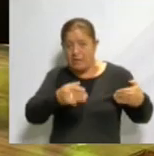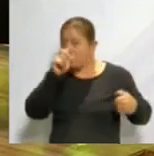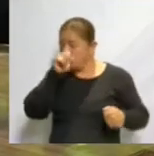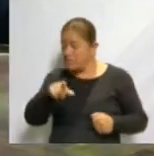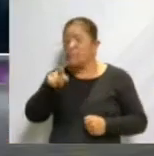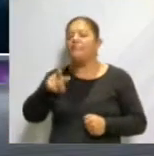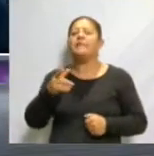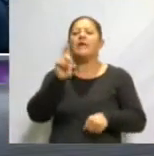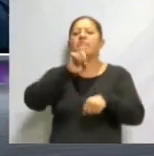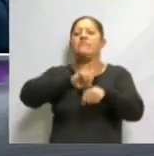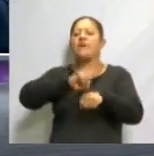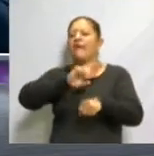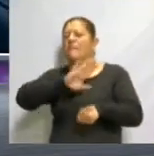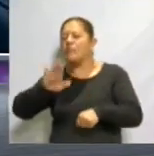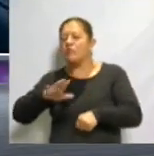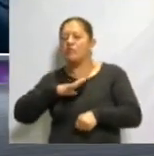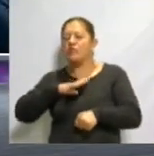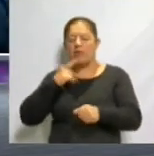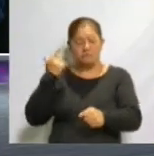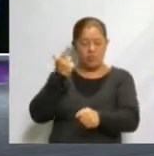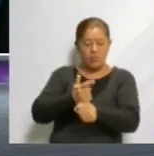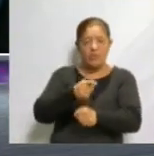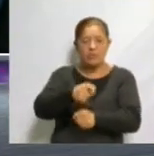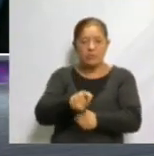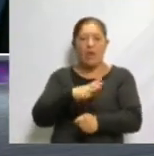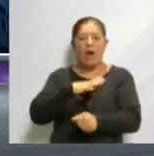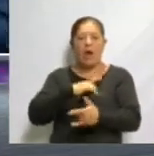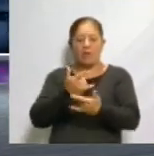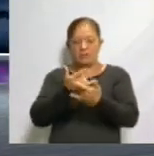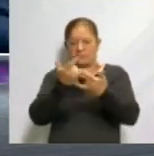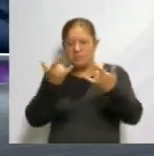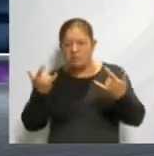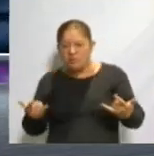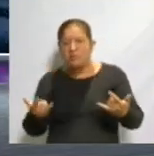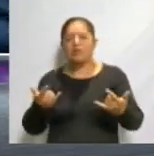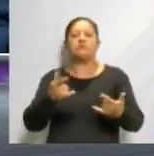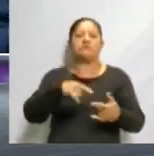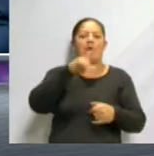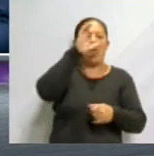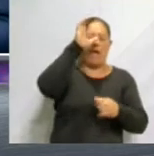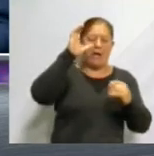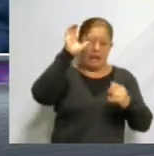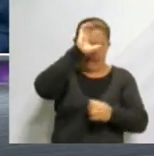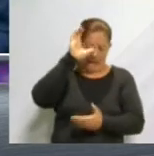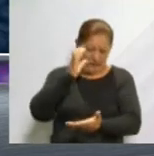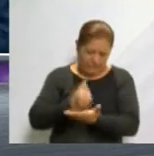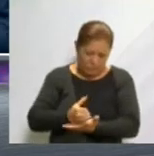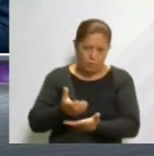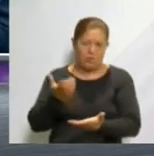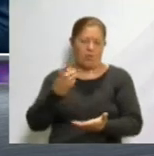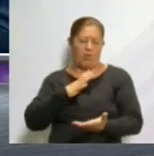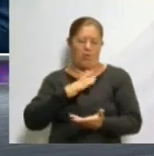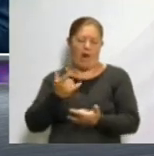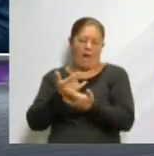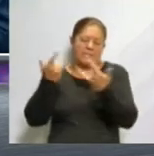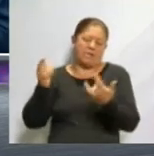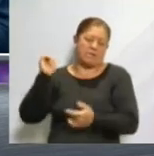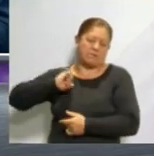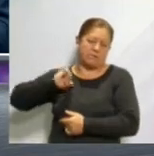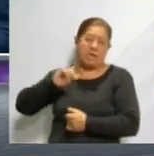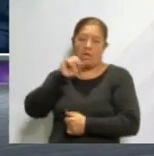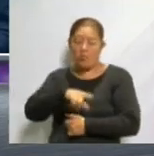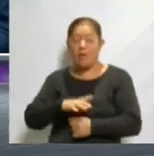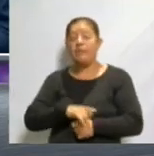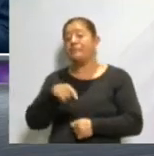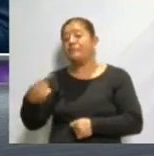las visiones prehispánicas acerca de la muerte, como el ritual católico, formando lo que conocemos el Día de Muertos actualmente. Y por otro lado, el Halloween